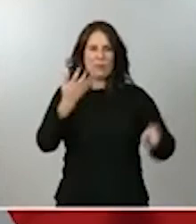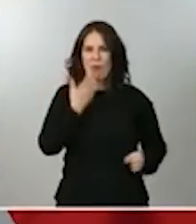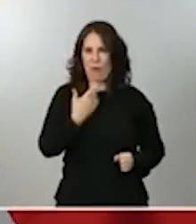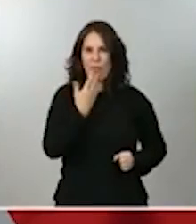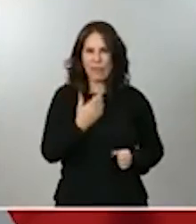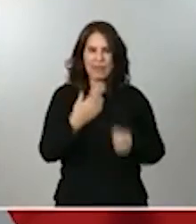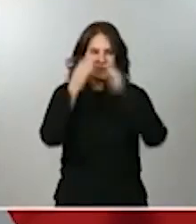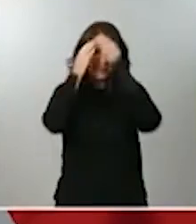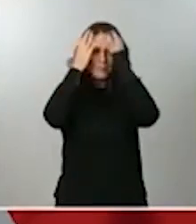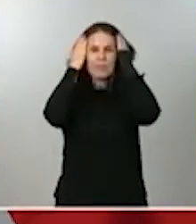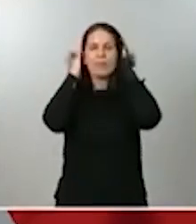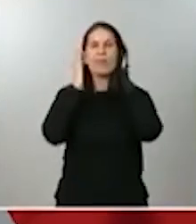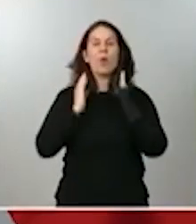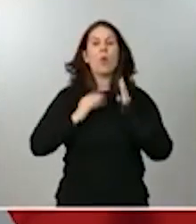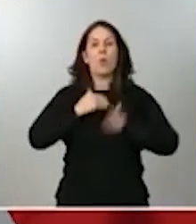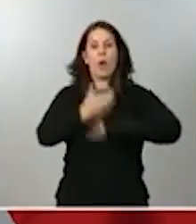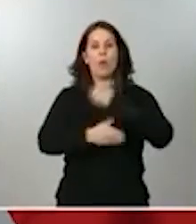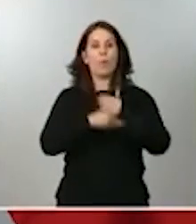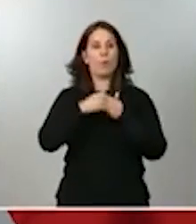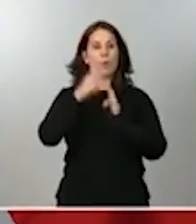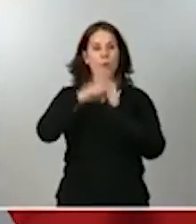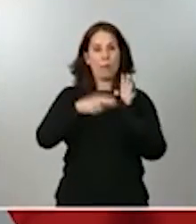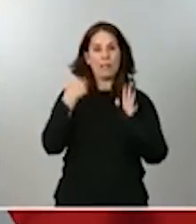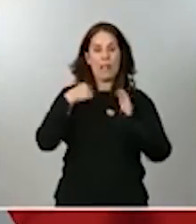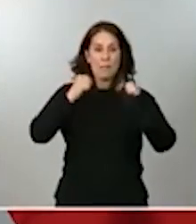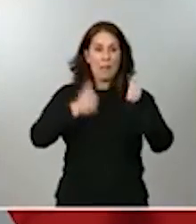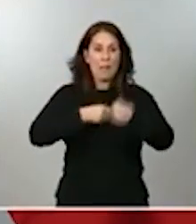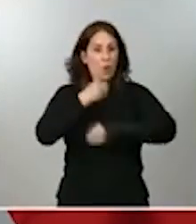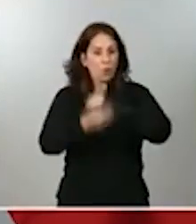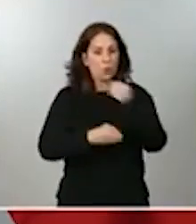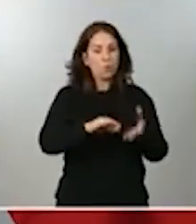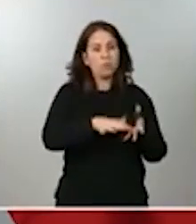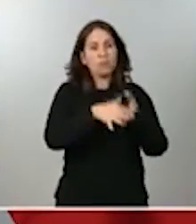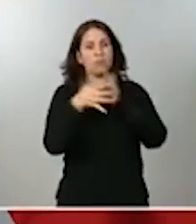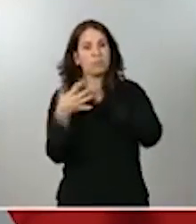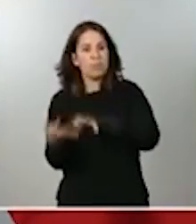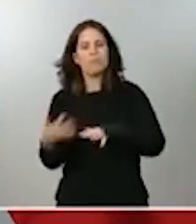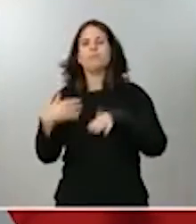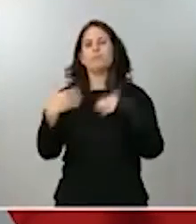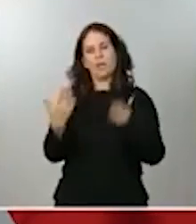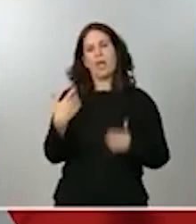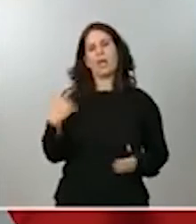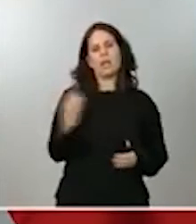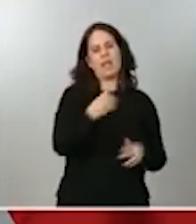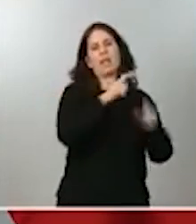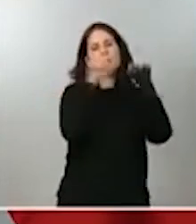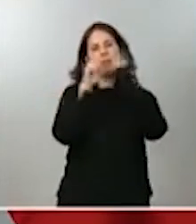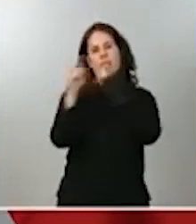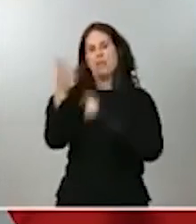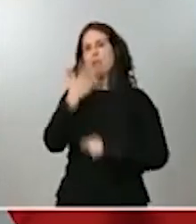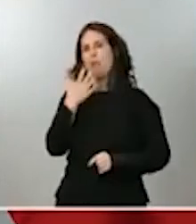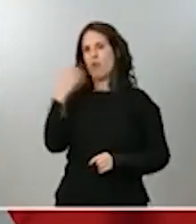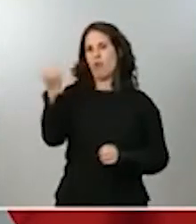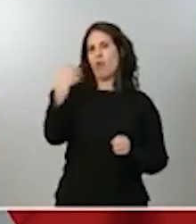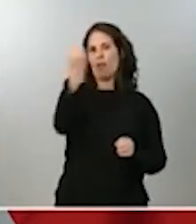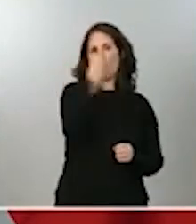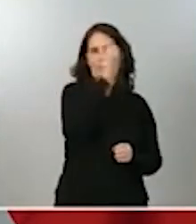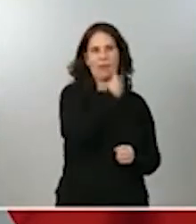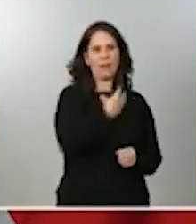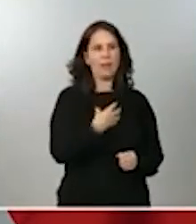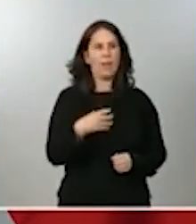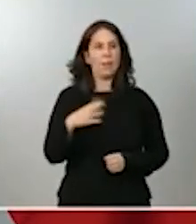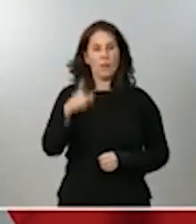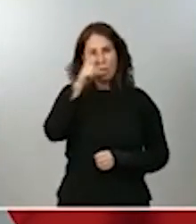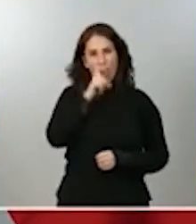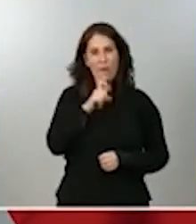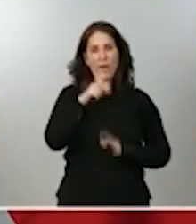que se despliegue la norma si podremos tener datos insisto de cada una de las empresas pero recuerden que la norma tiene carácter